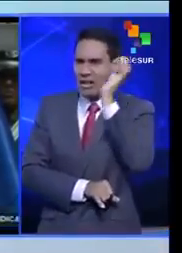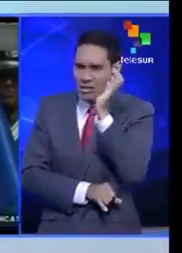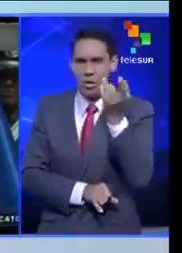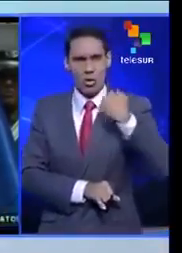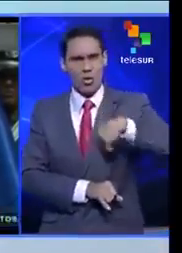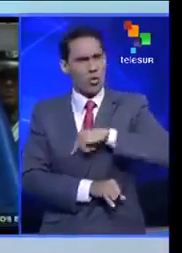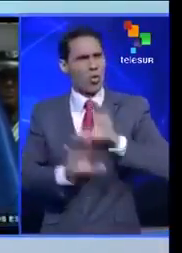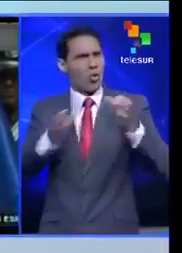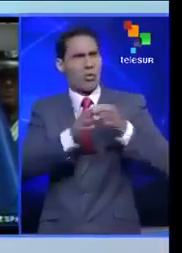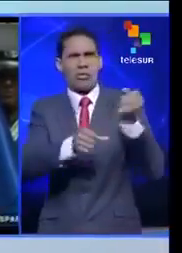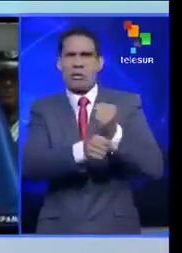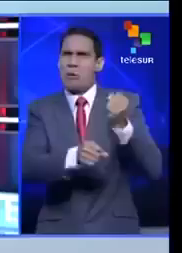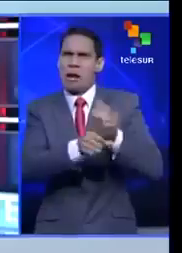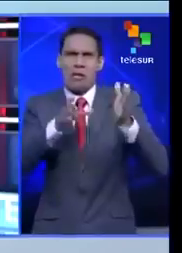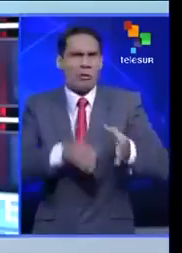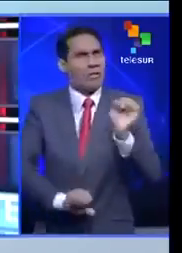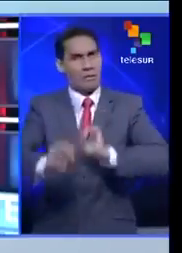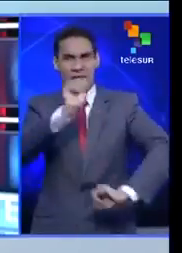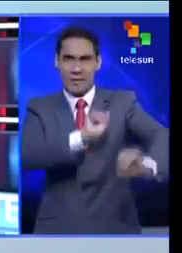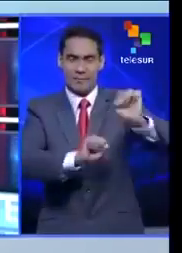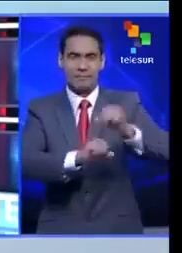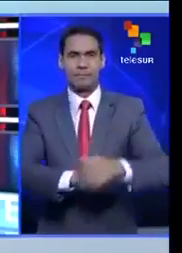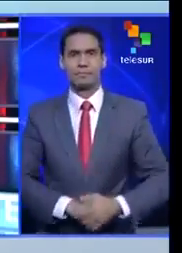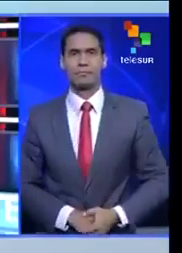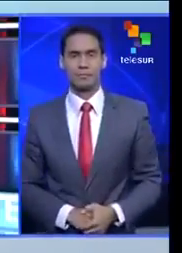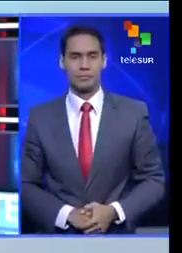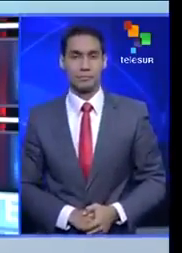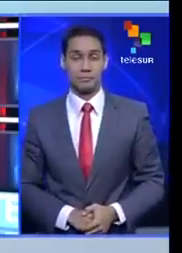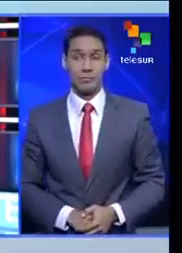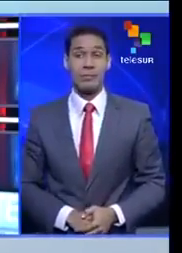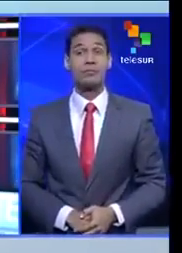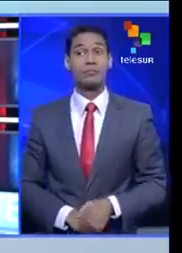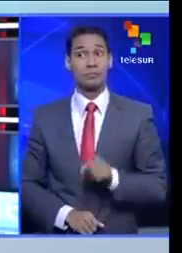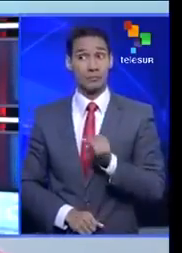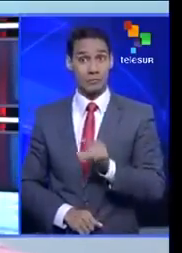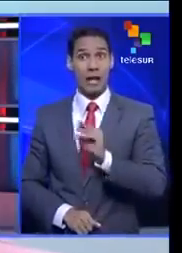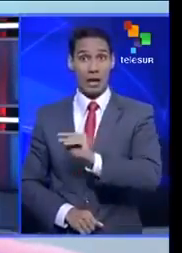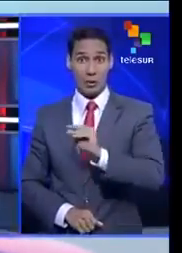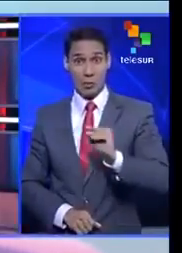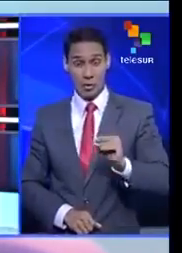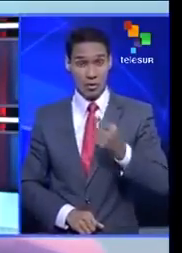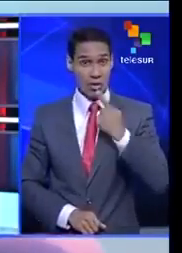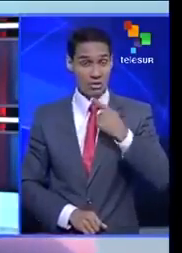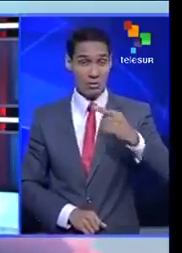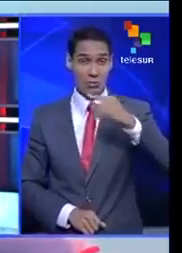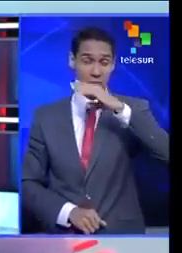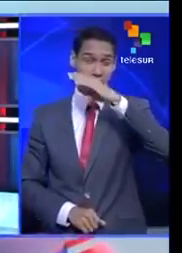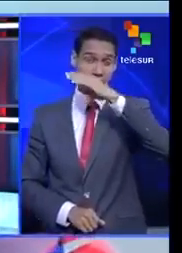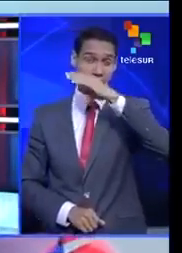a defender un partido de trabajadores. Ahí tenían advertencia que hizo el líder indígena Evo Morales Ayma.